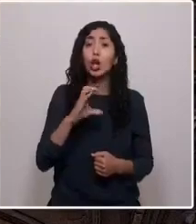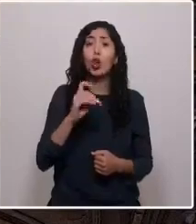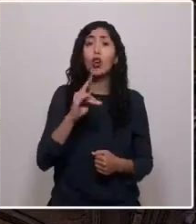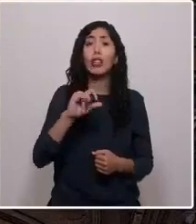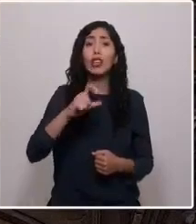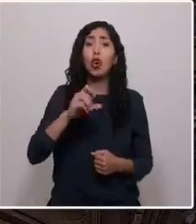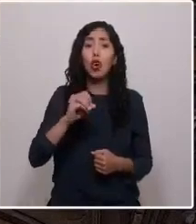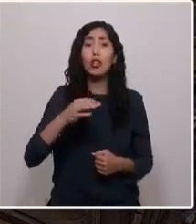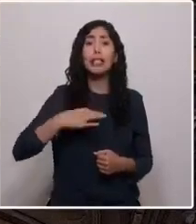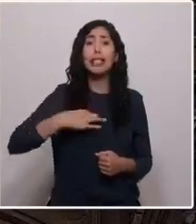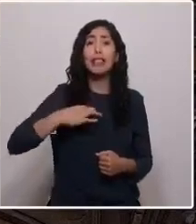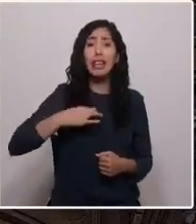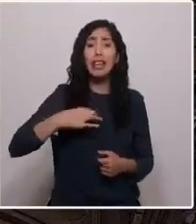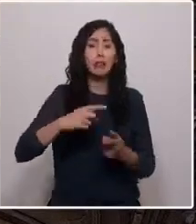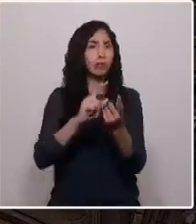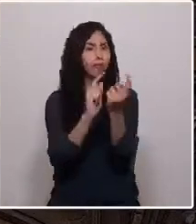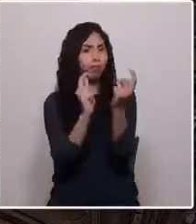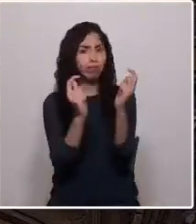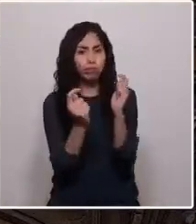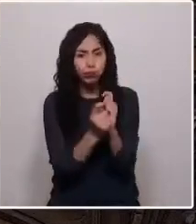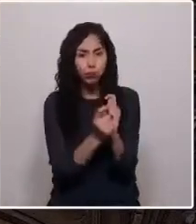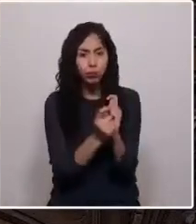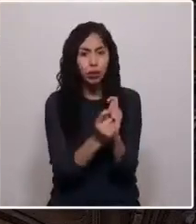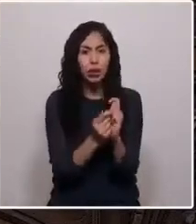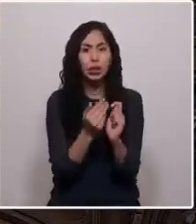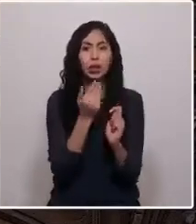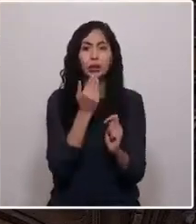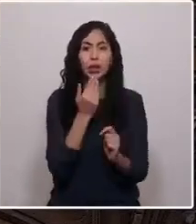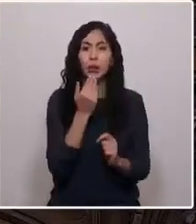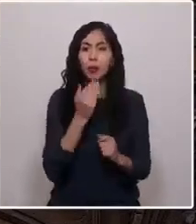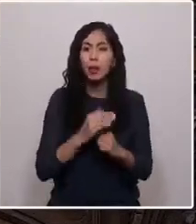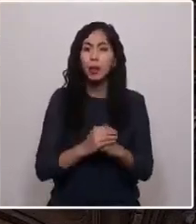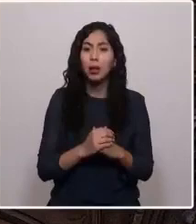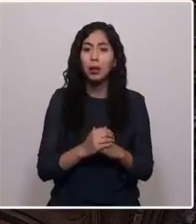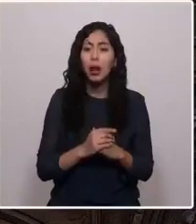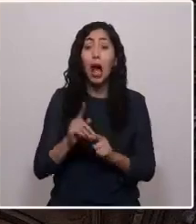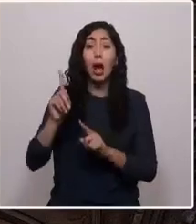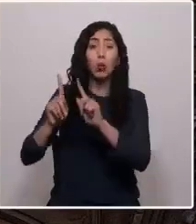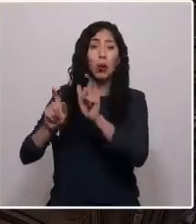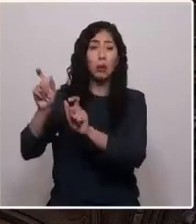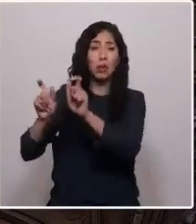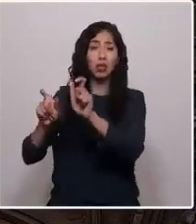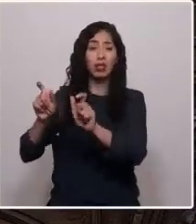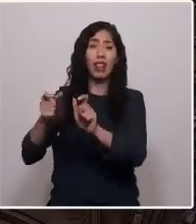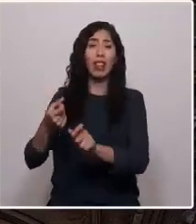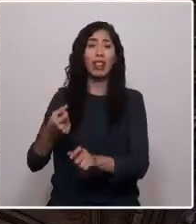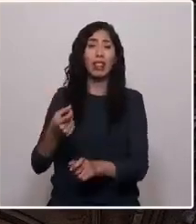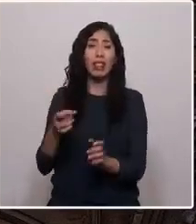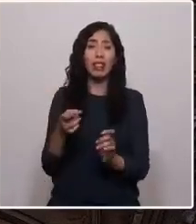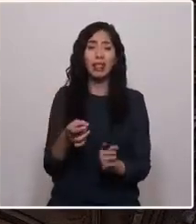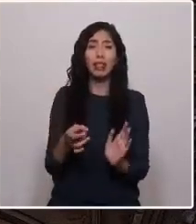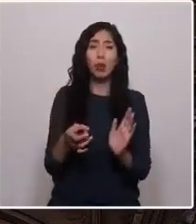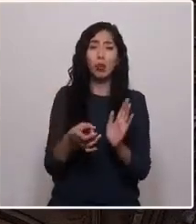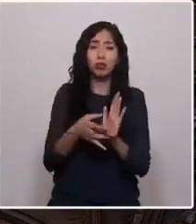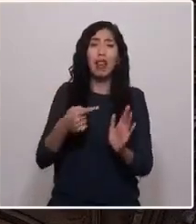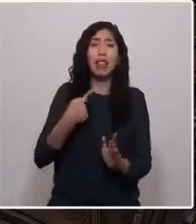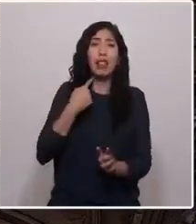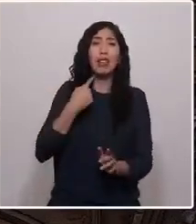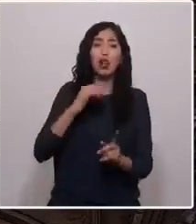elevando a rango constitucional algunos articulados que también le hacen daño a nuestra cultura ancestral.